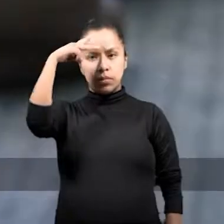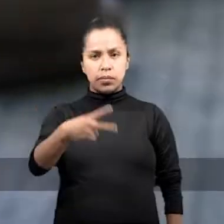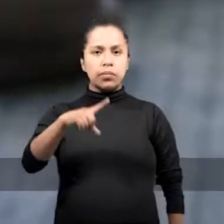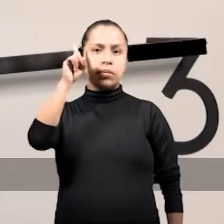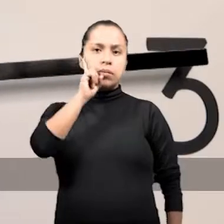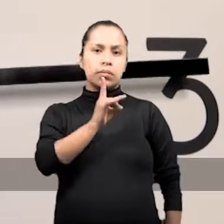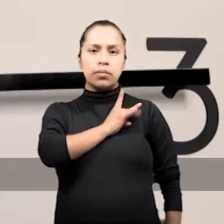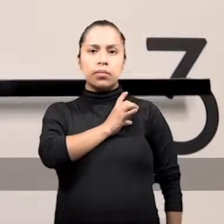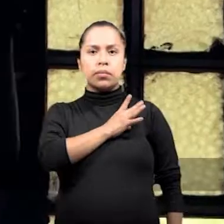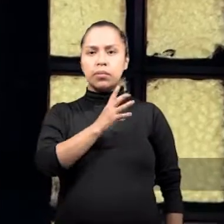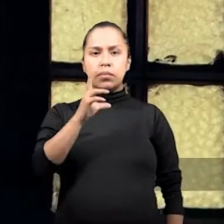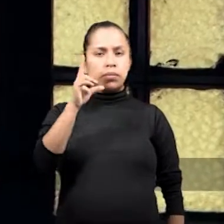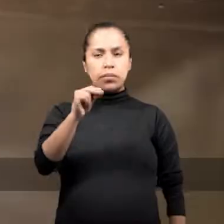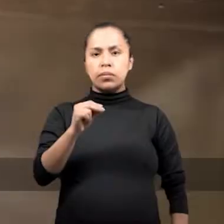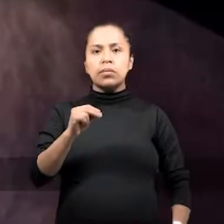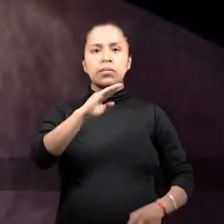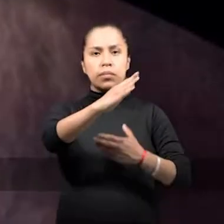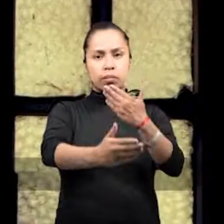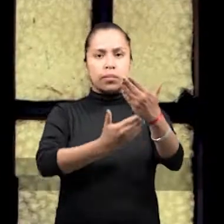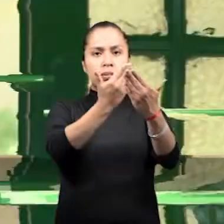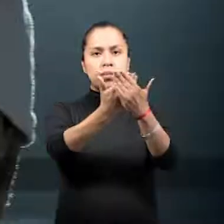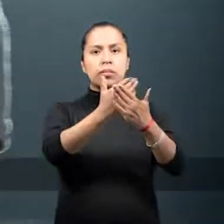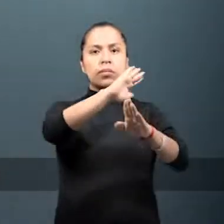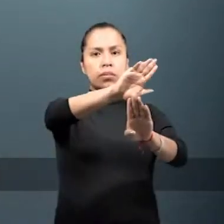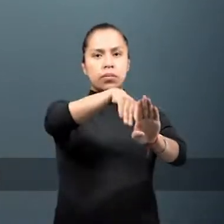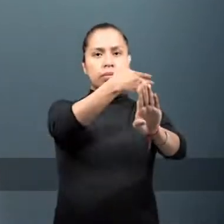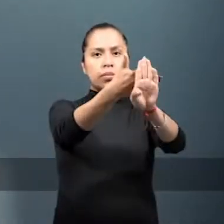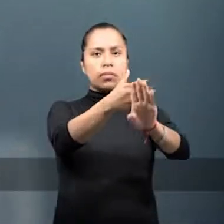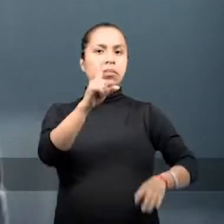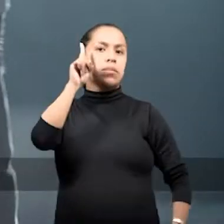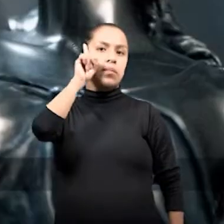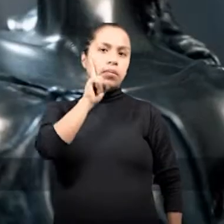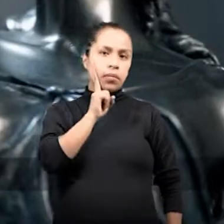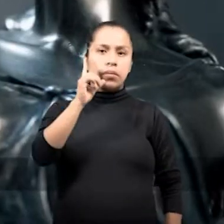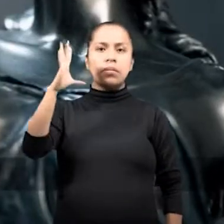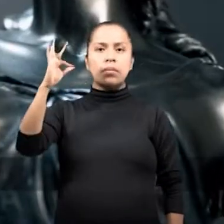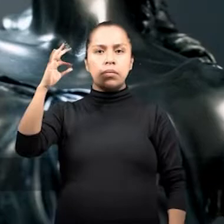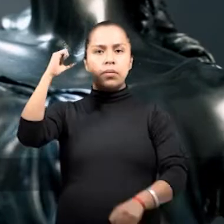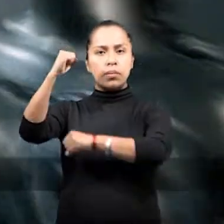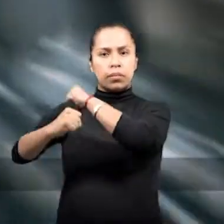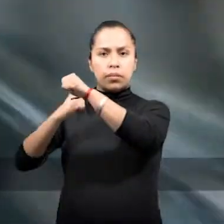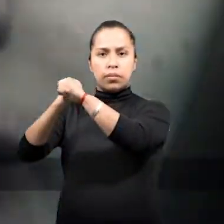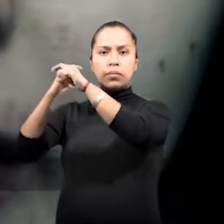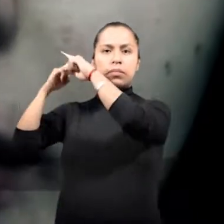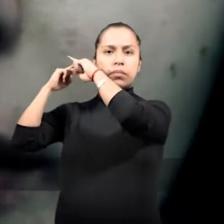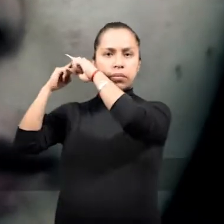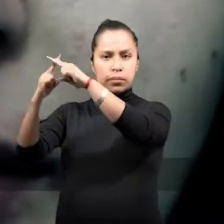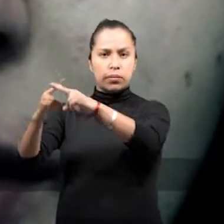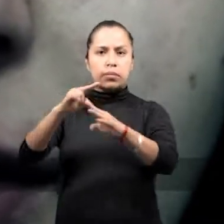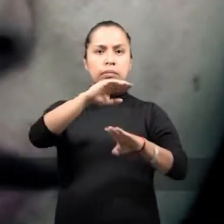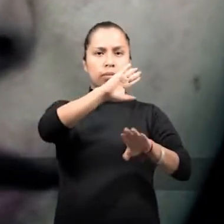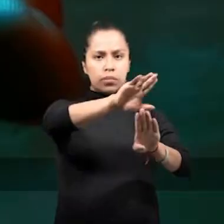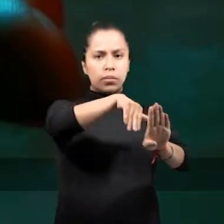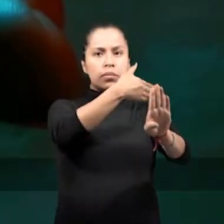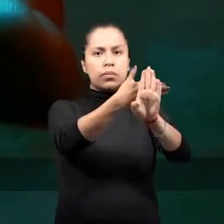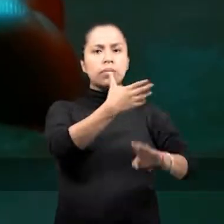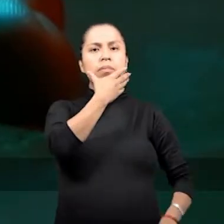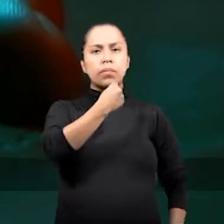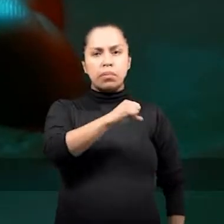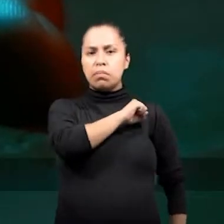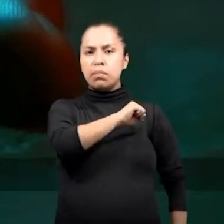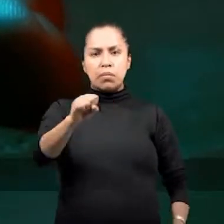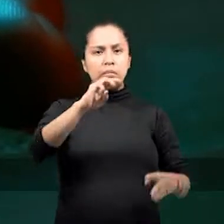Por una nación de mujeres mexicanas sin miedo, proponemos aumentar las penas de 10 a 40 años agresores de mujeres. En el caso de